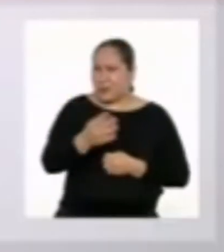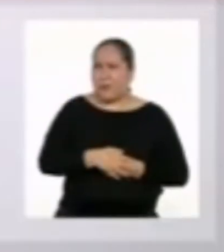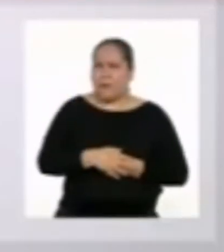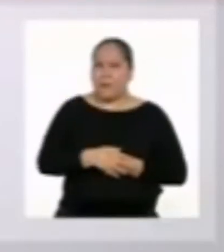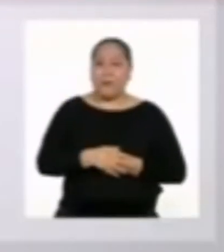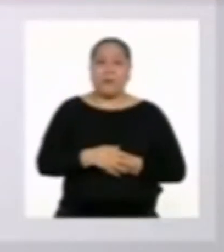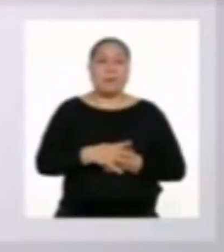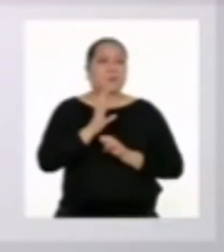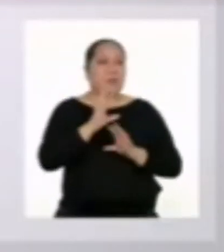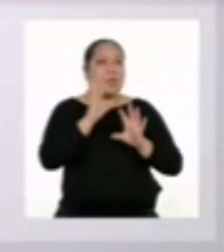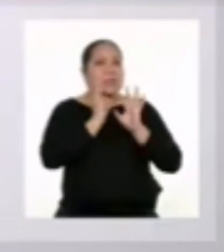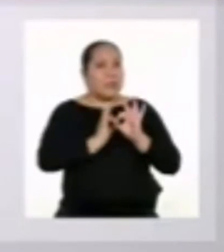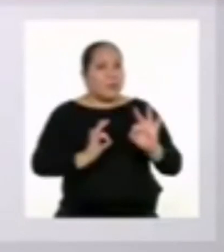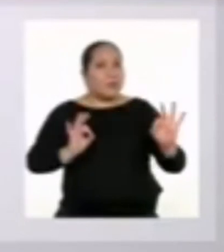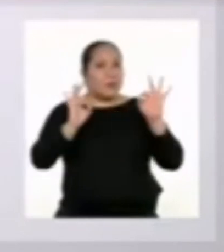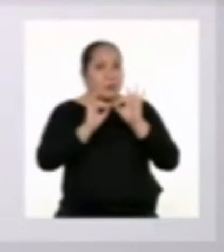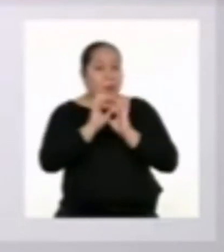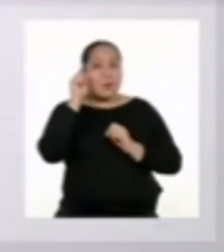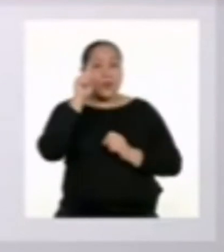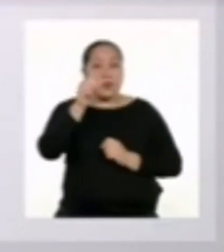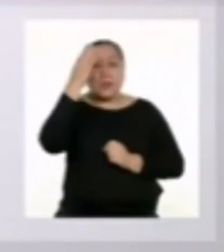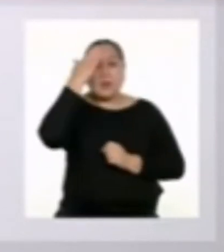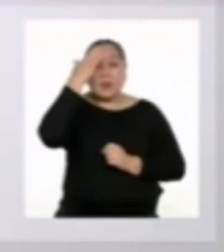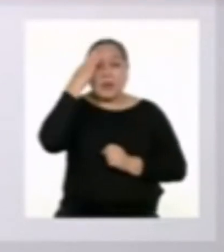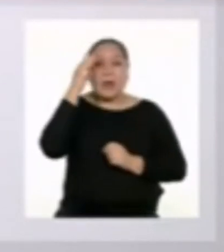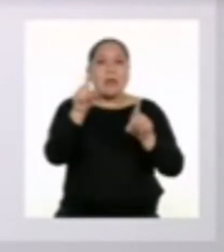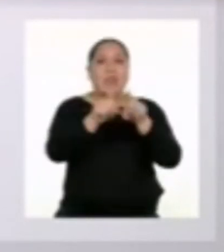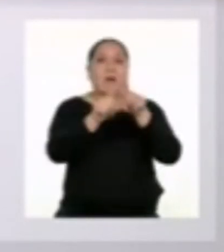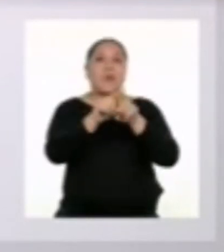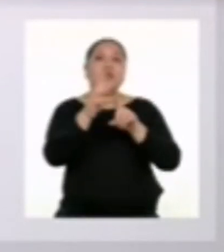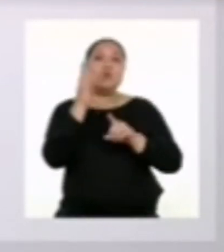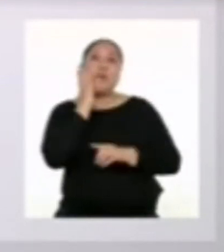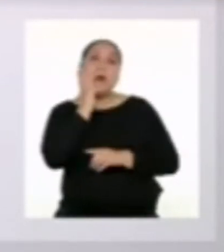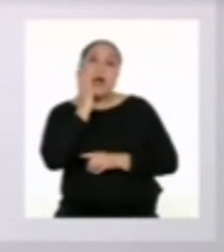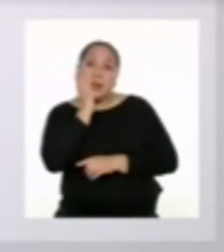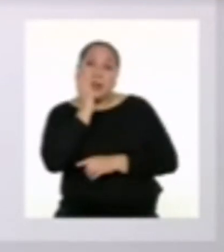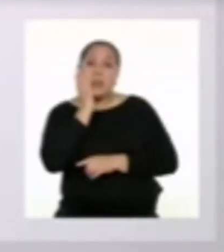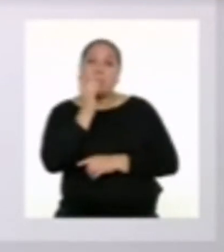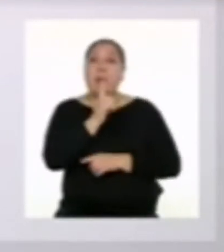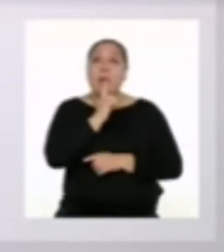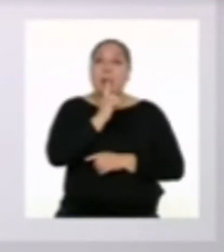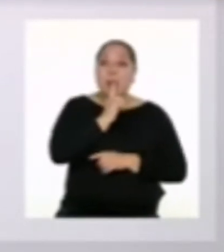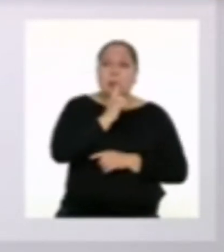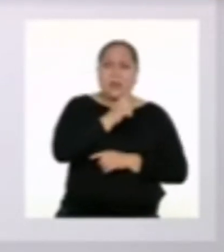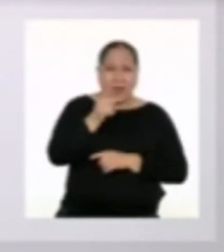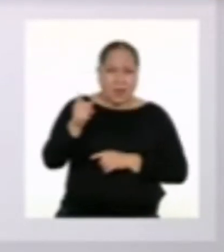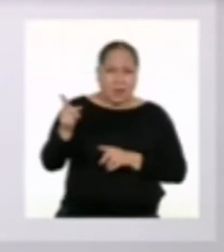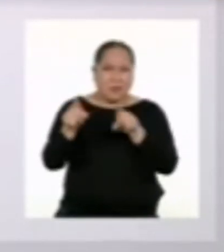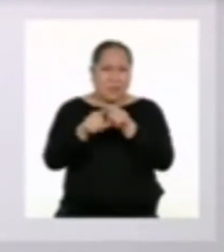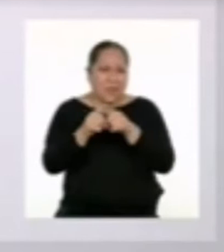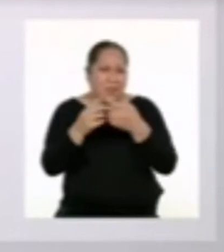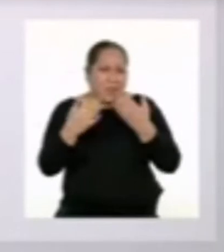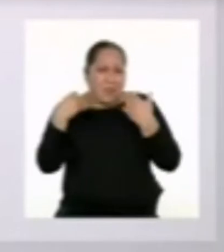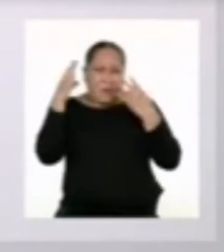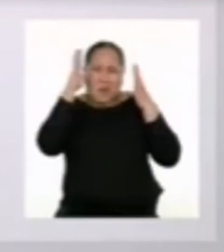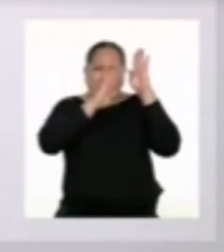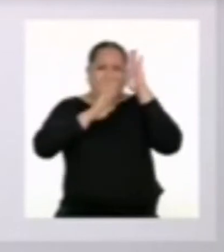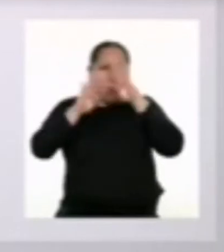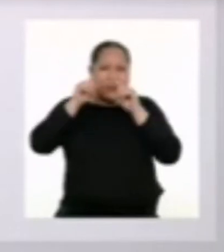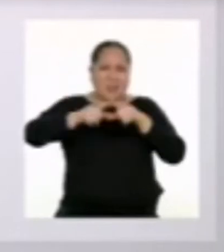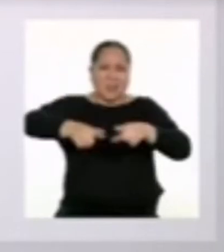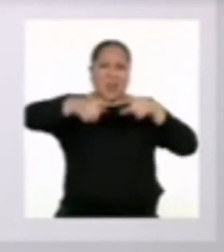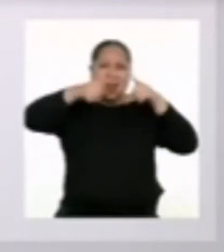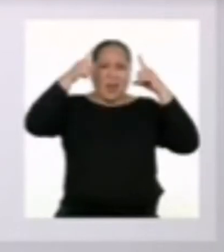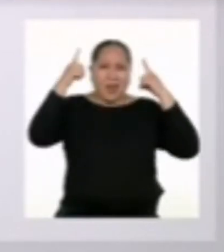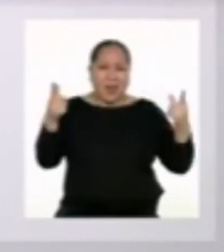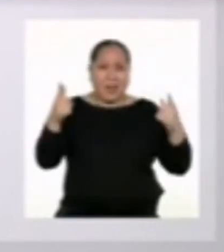Es importante que sepan que tanto sus mamás como sus papás deben tener preocupaciones muy